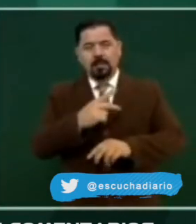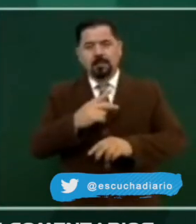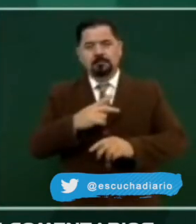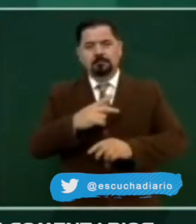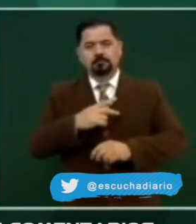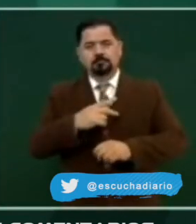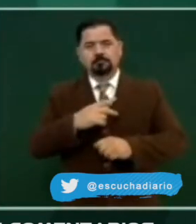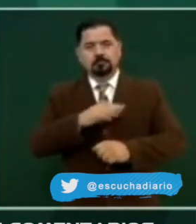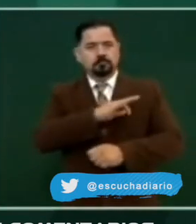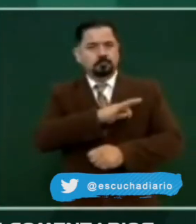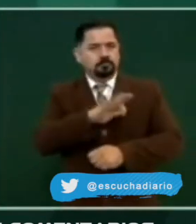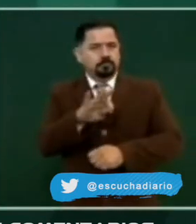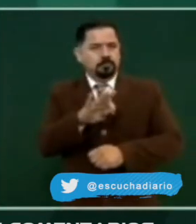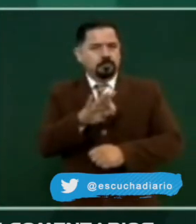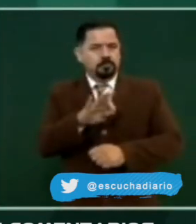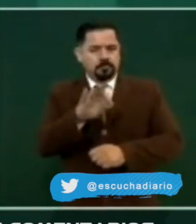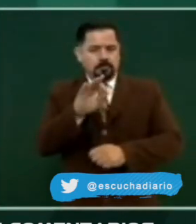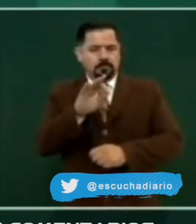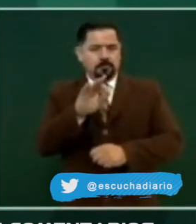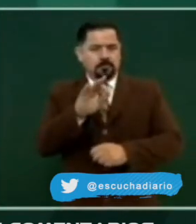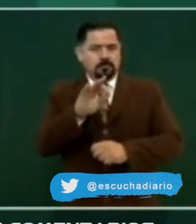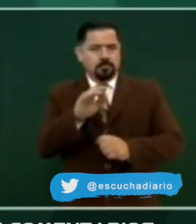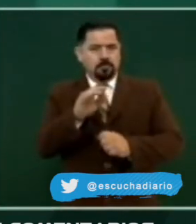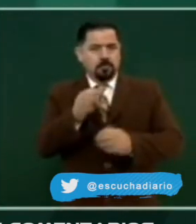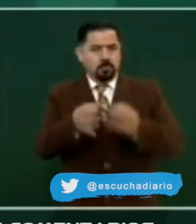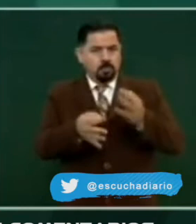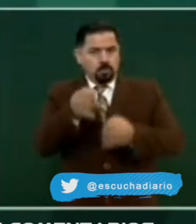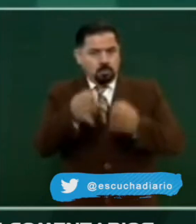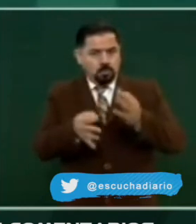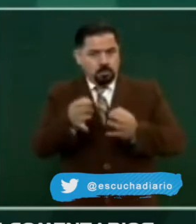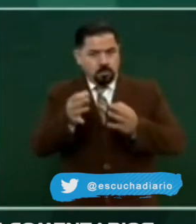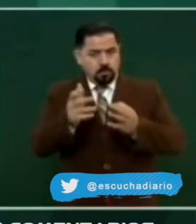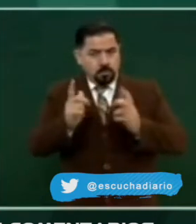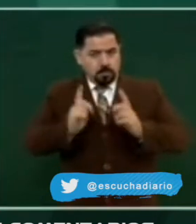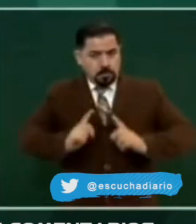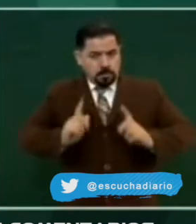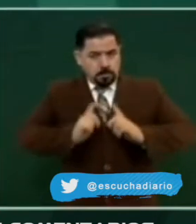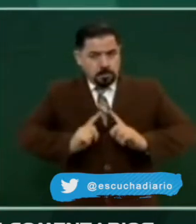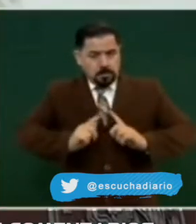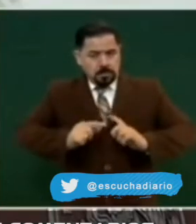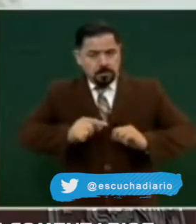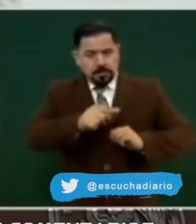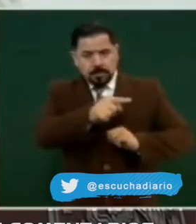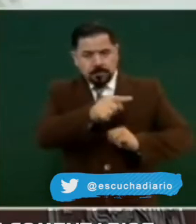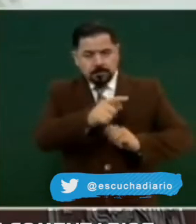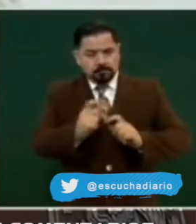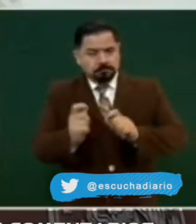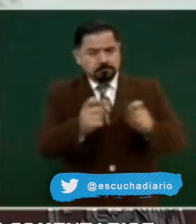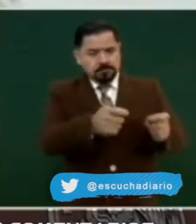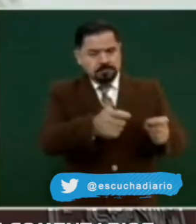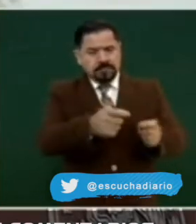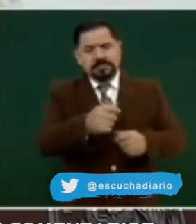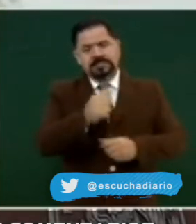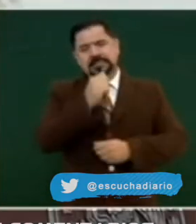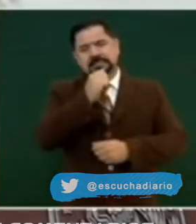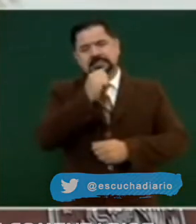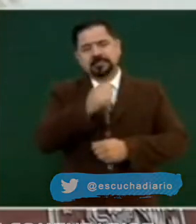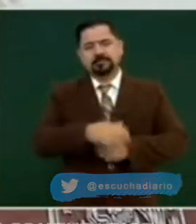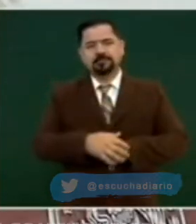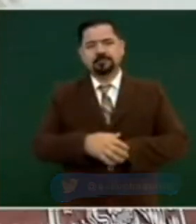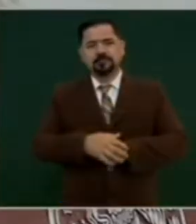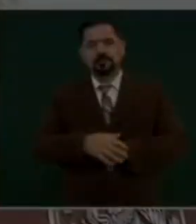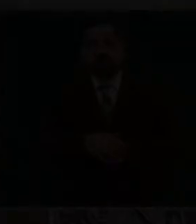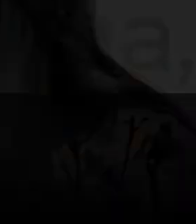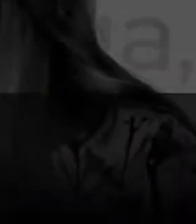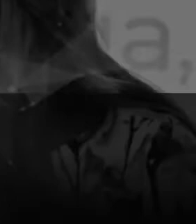Entonces, no podemos nosotros hacer a un lado